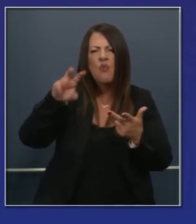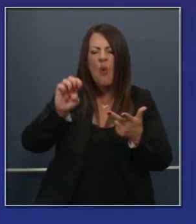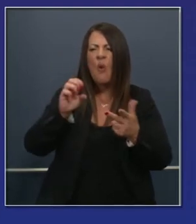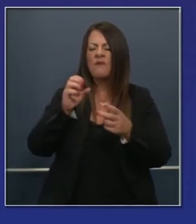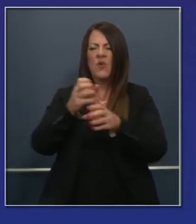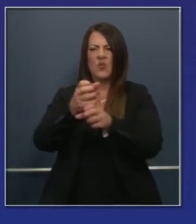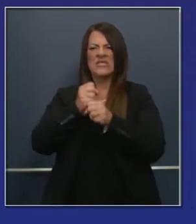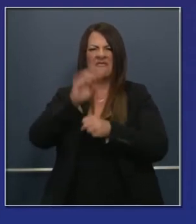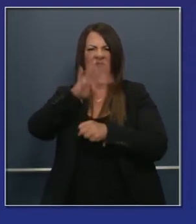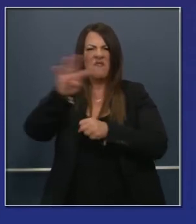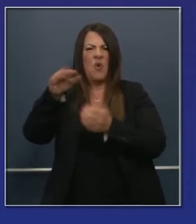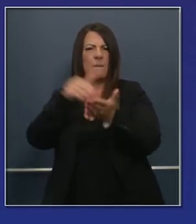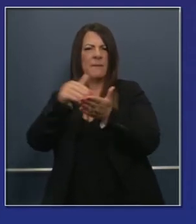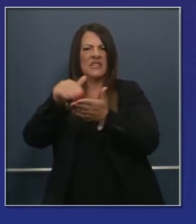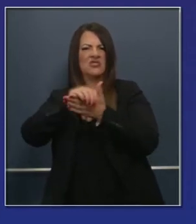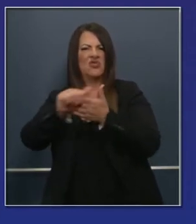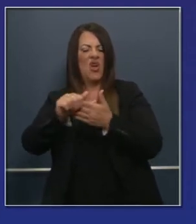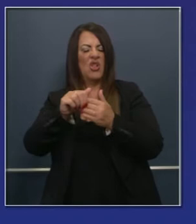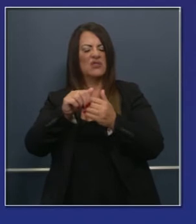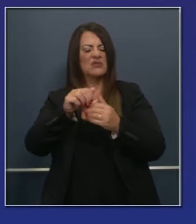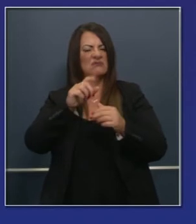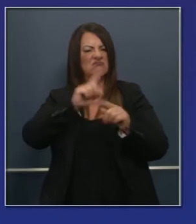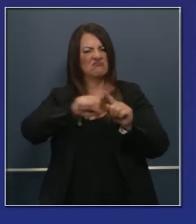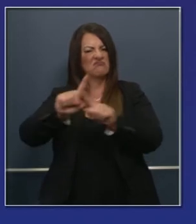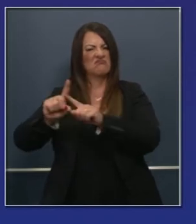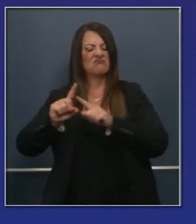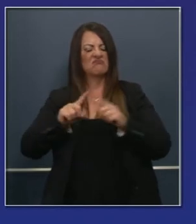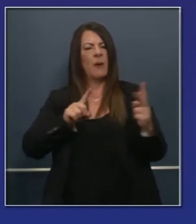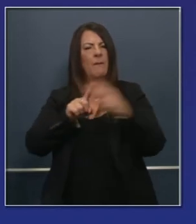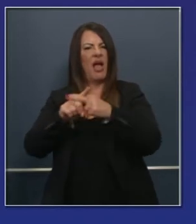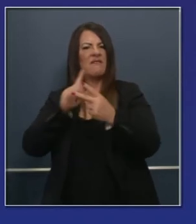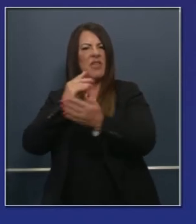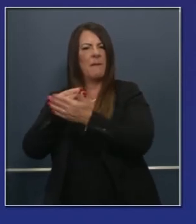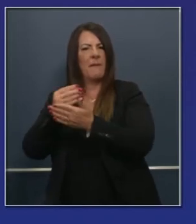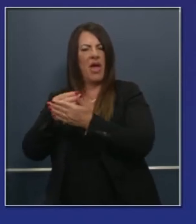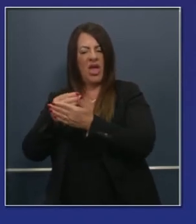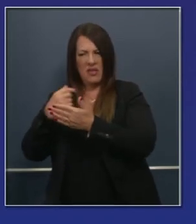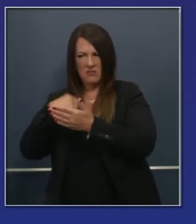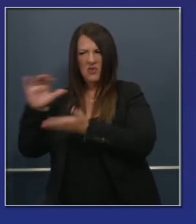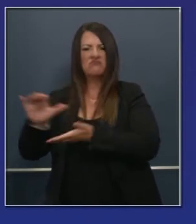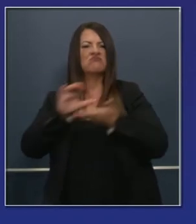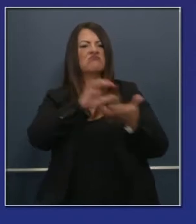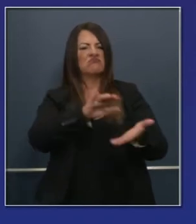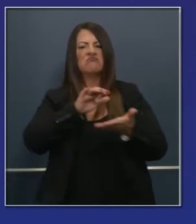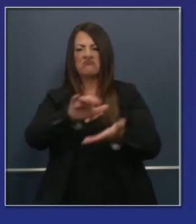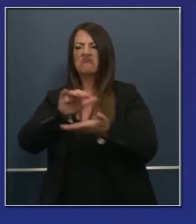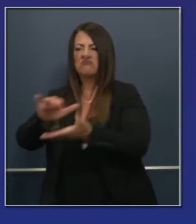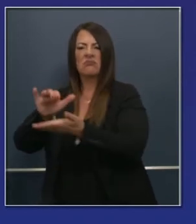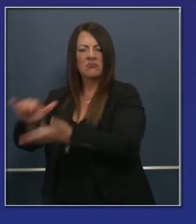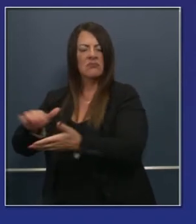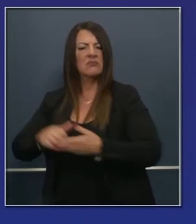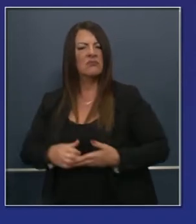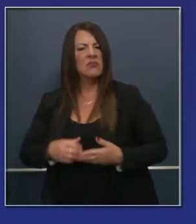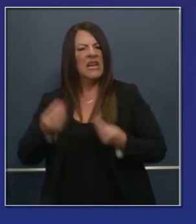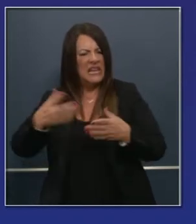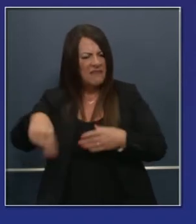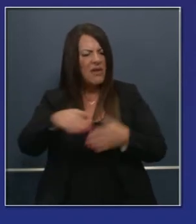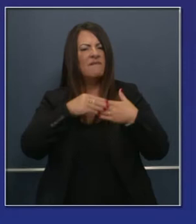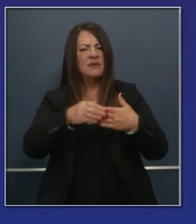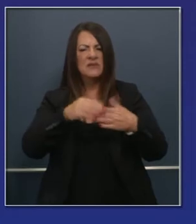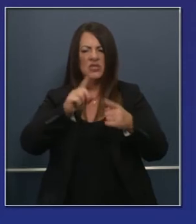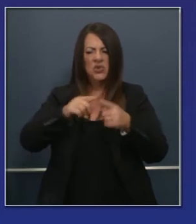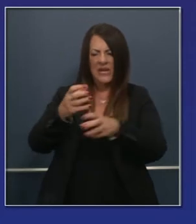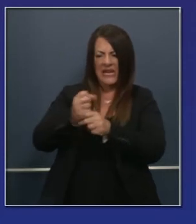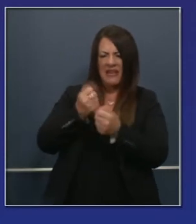distrito unificado de Fresno, 87 millones. El distrito unificado Elk Grove, 44 millones. Estos son simplemente ejemplos